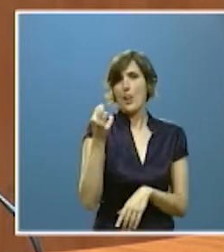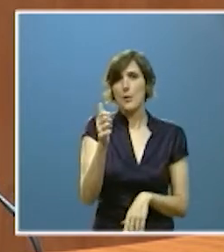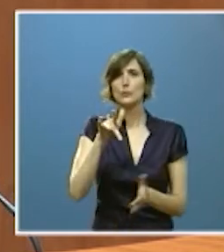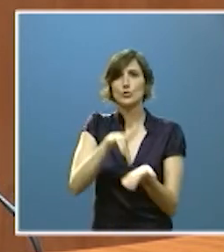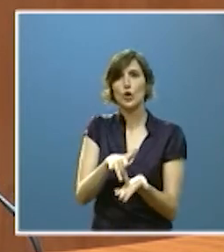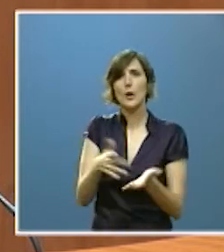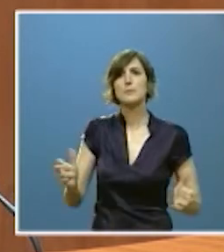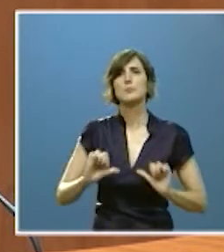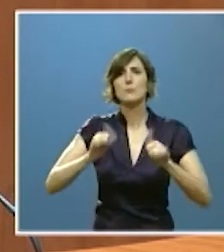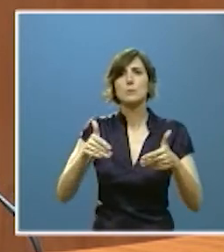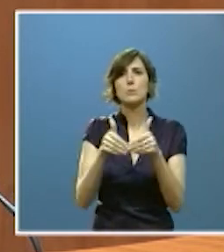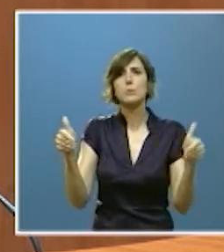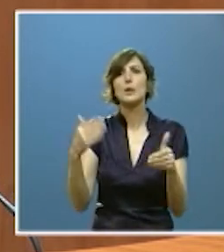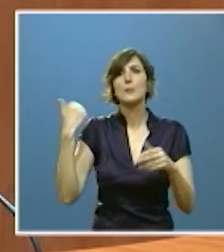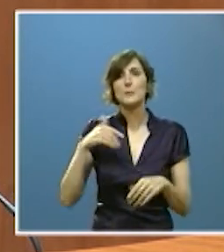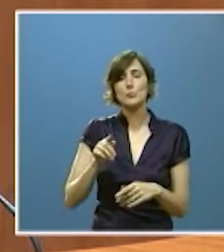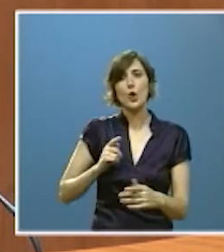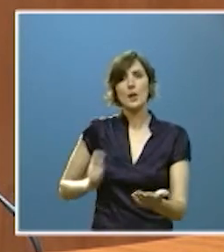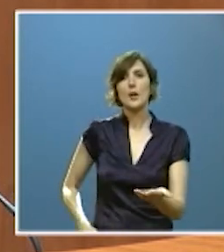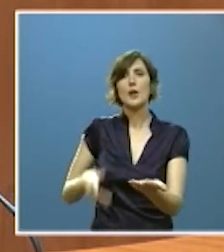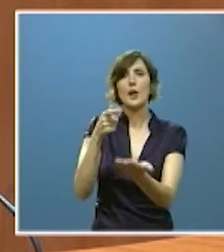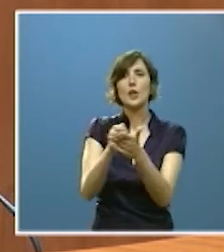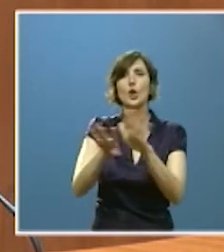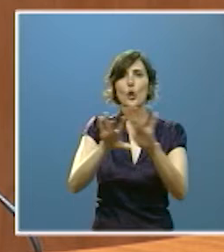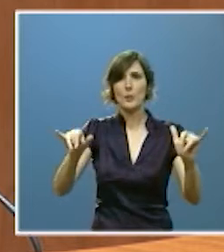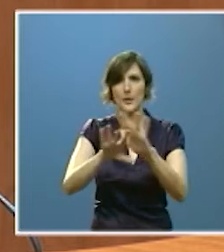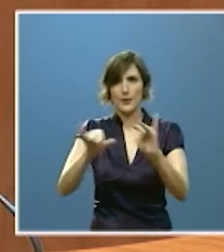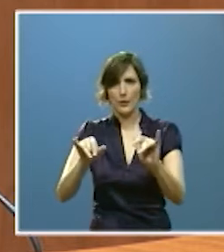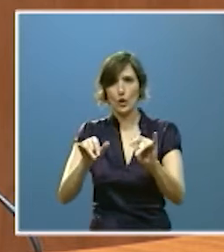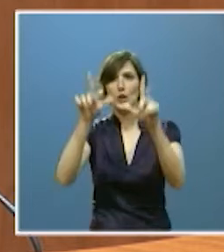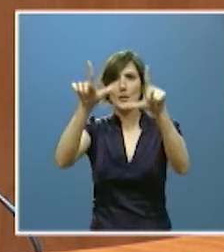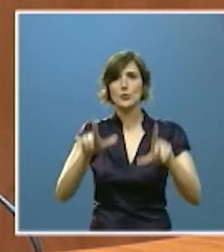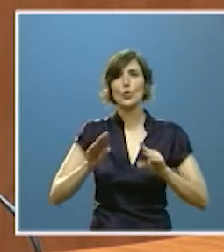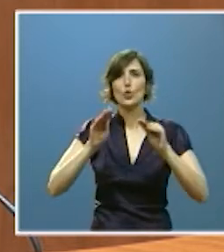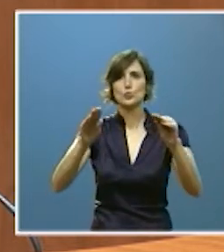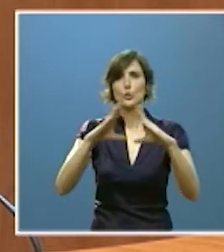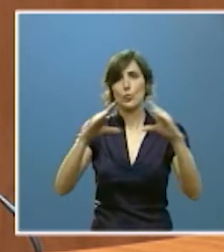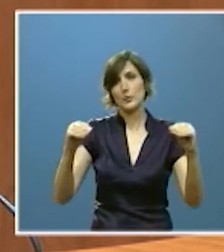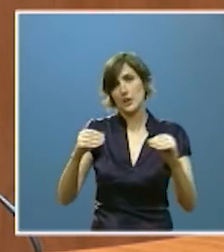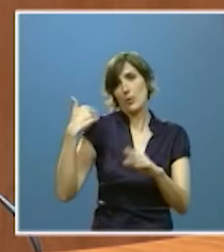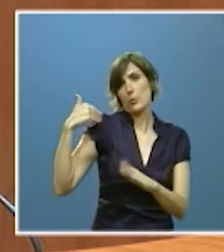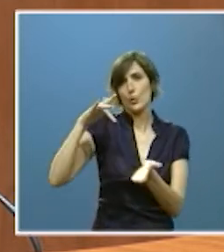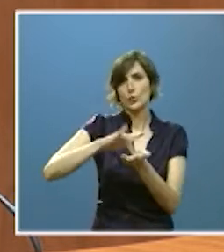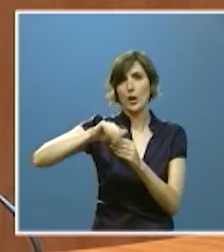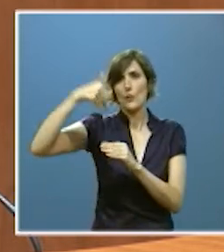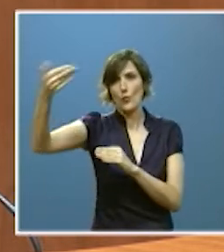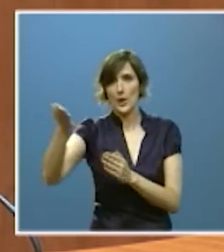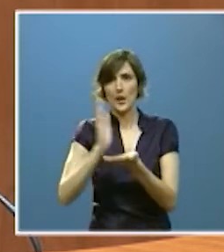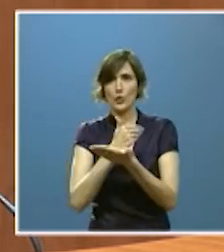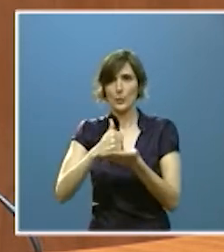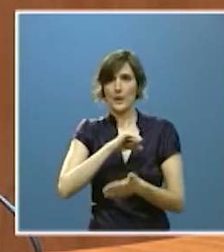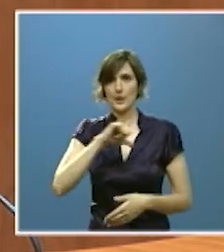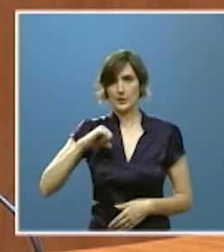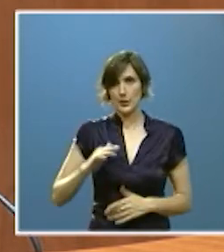financiar a estos los gastos de convalidación aquí de los títulos que consiguieron fuera de la comunidad